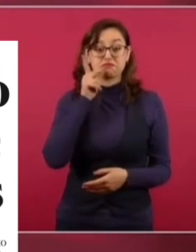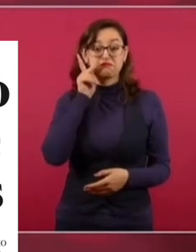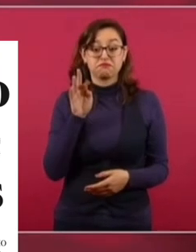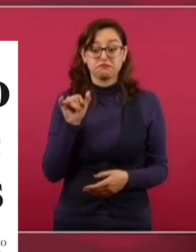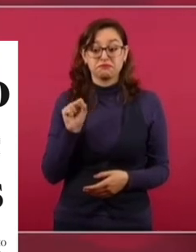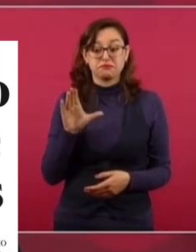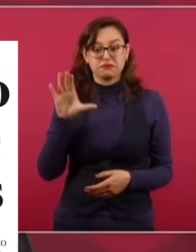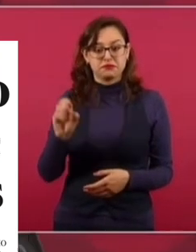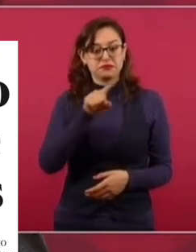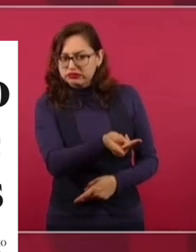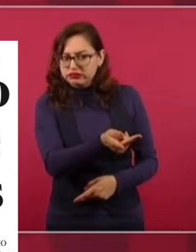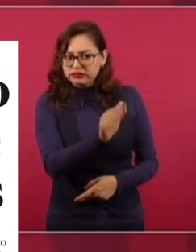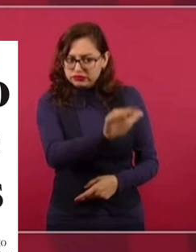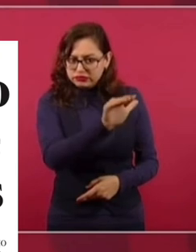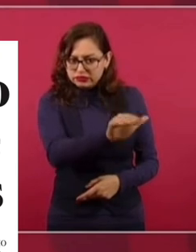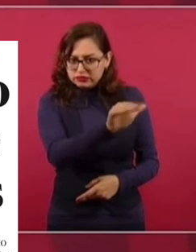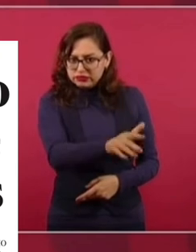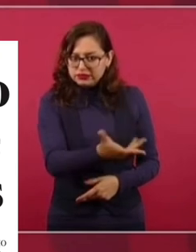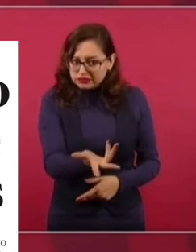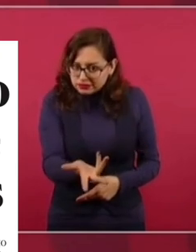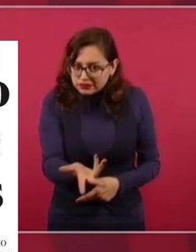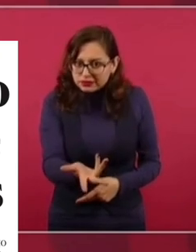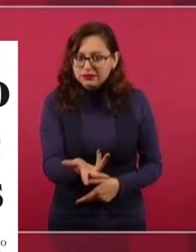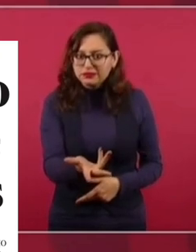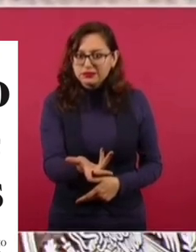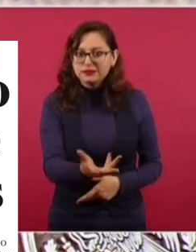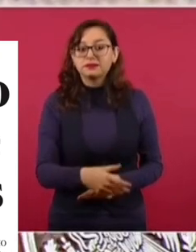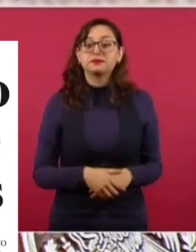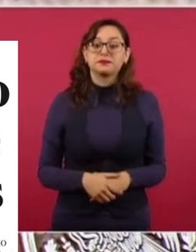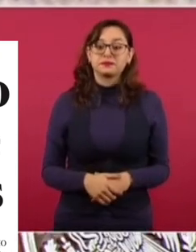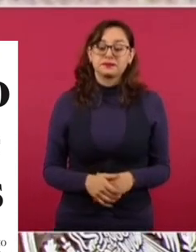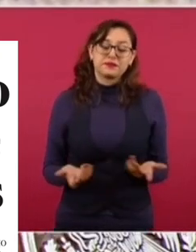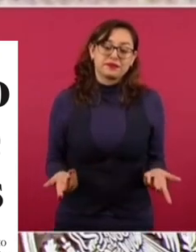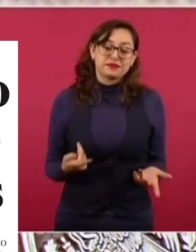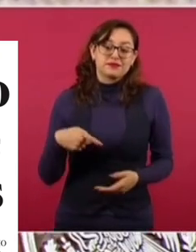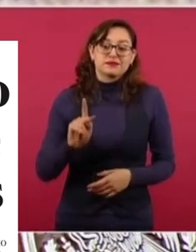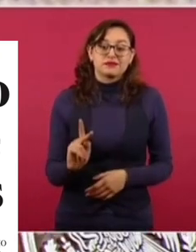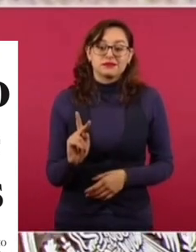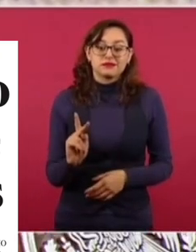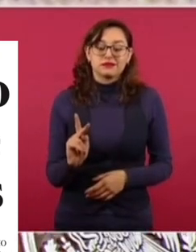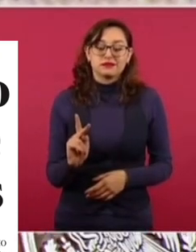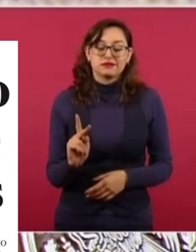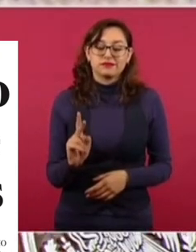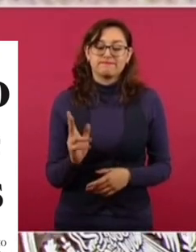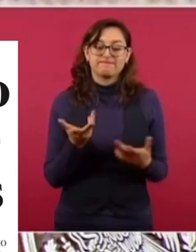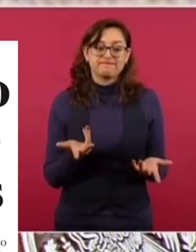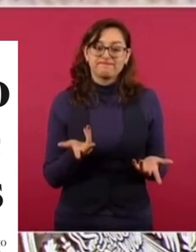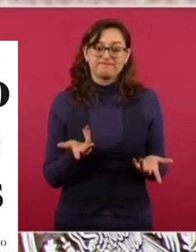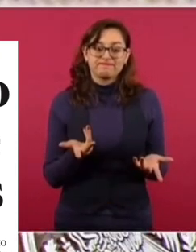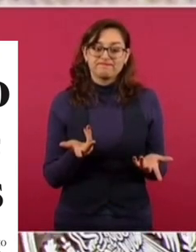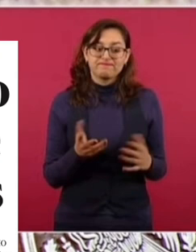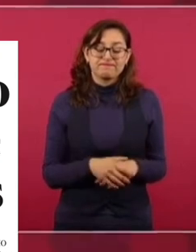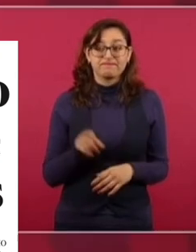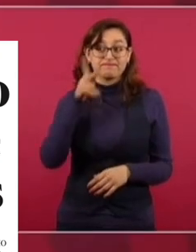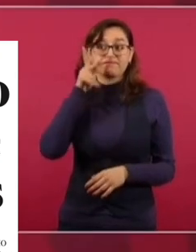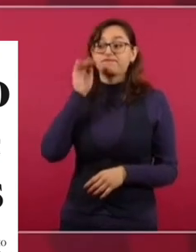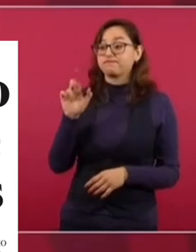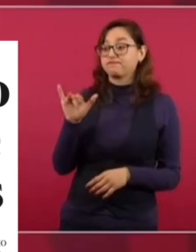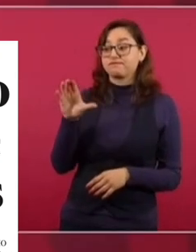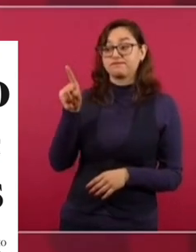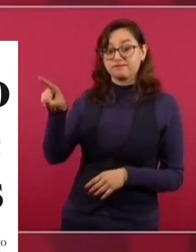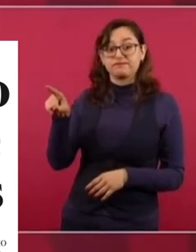cuestionamiento a la jerarquía. Pero esa política ha ayudado muchísimo en México,